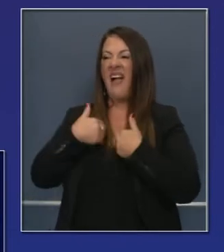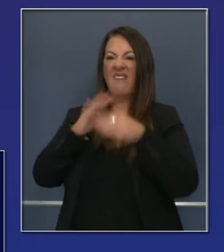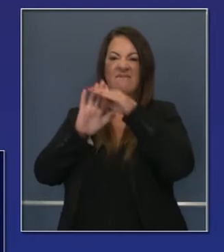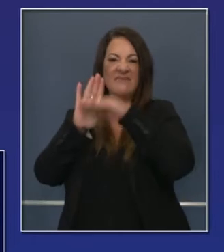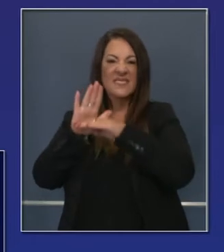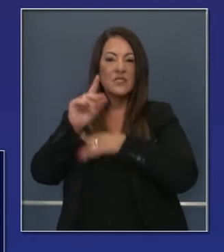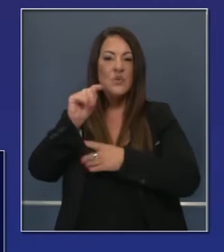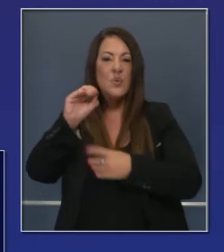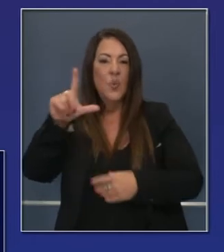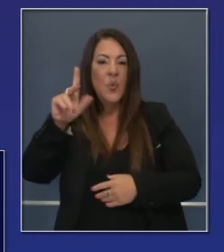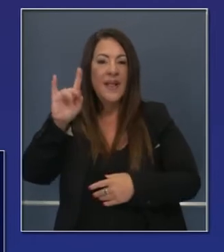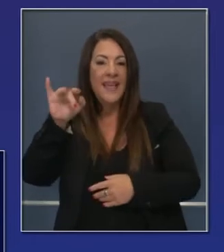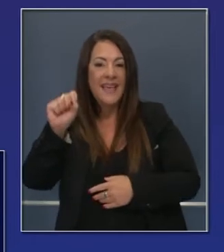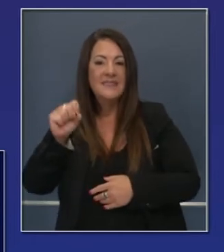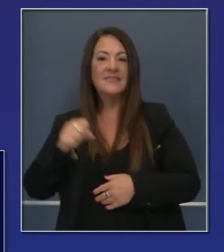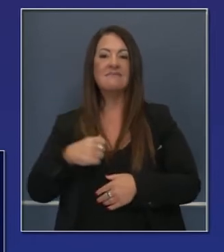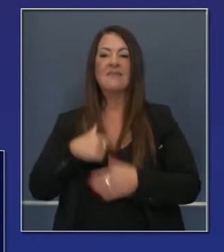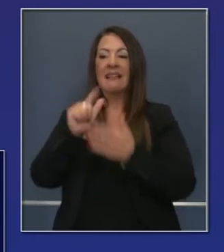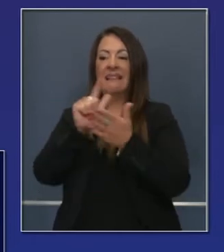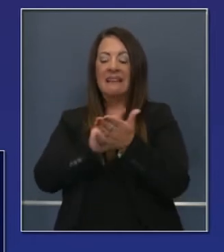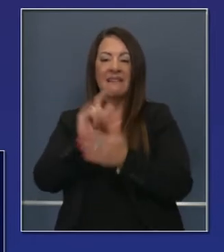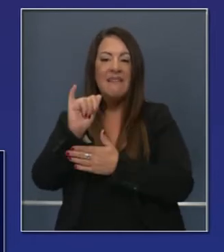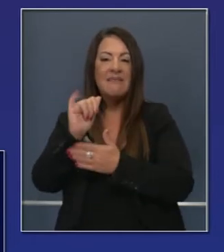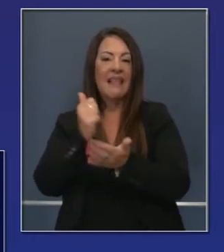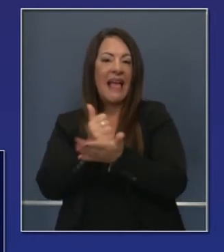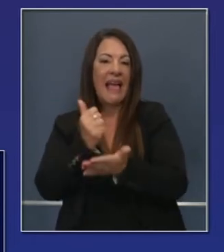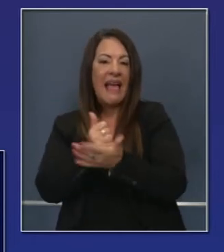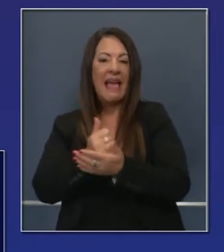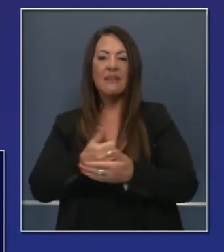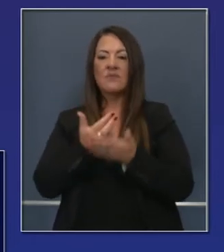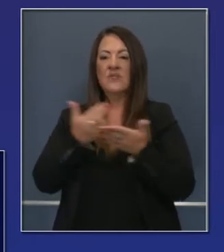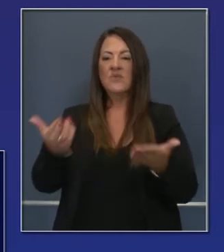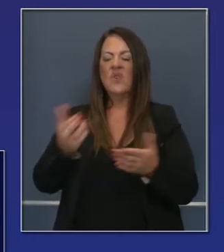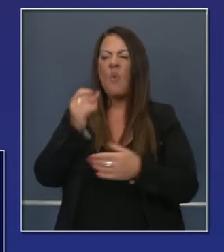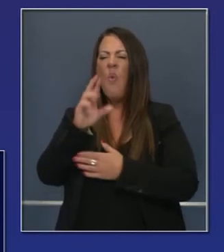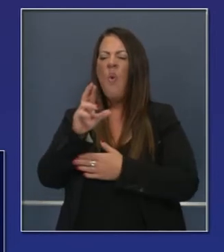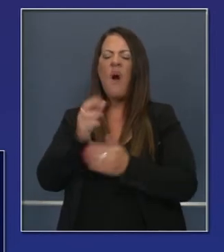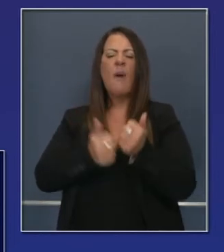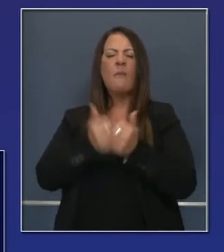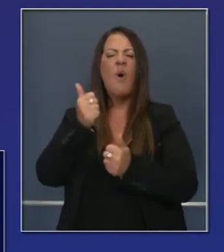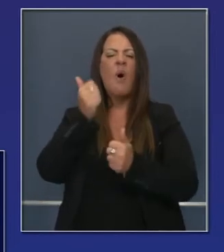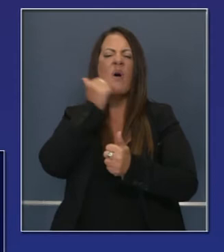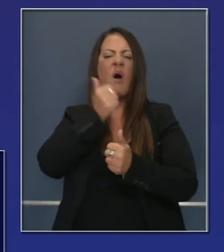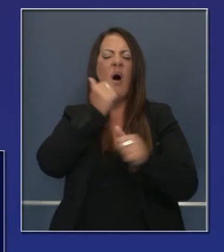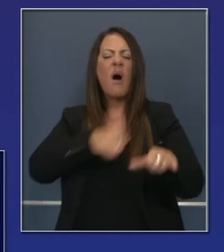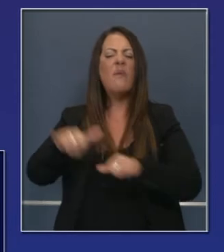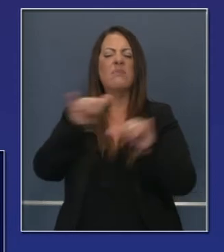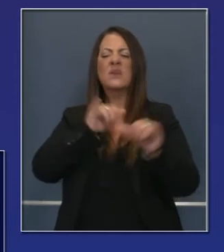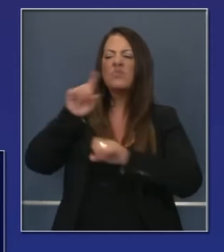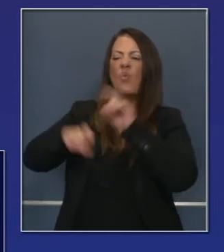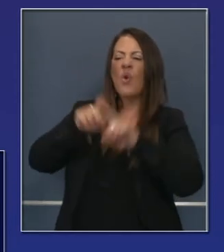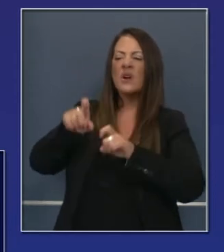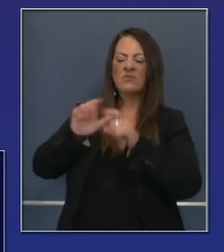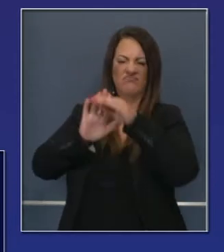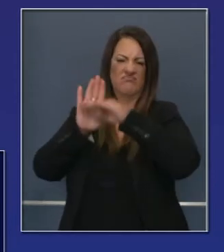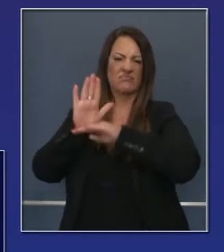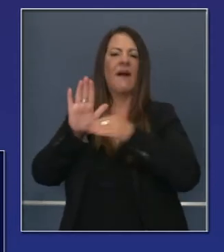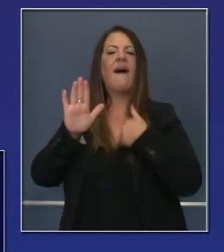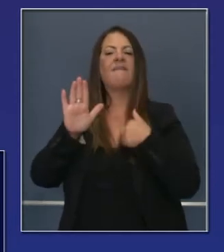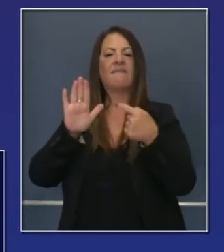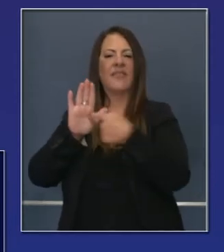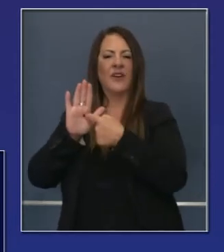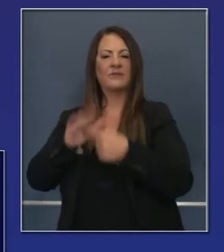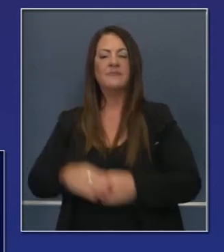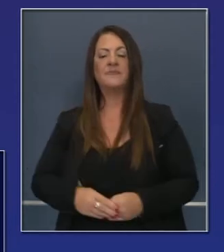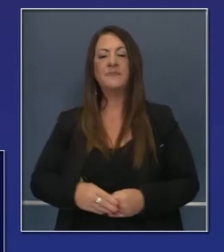cajas de herramientas, recursos de ayuda legal y también listas de preguntas frecuentes. Ahí está